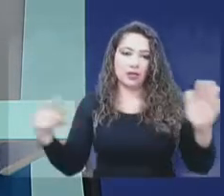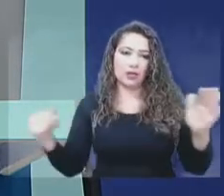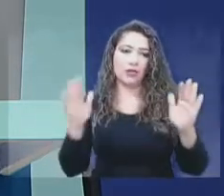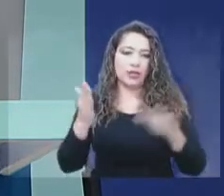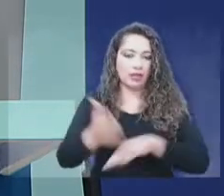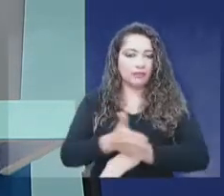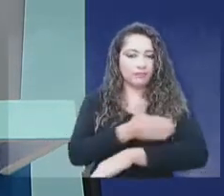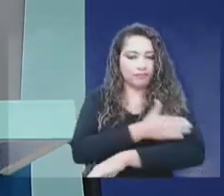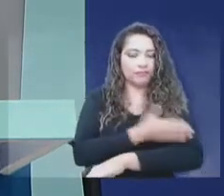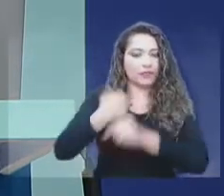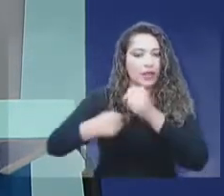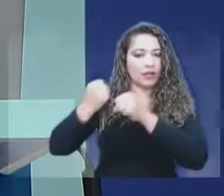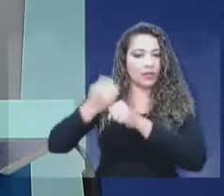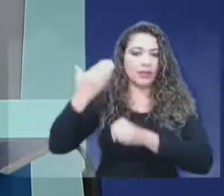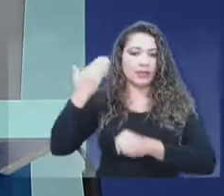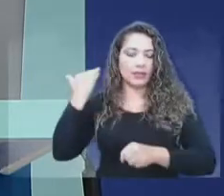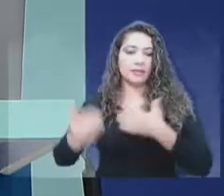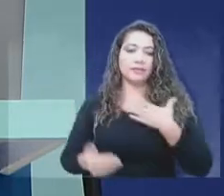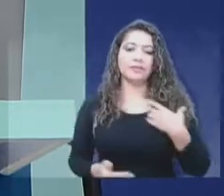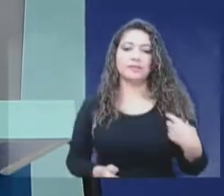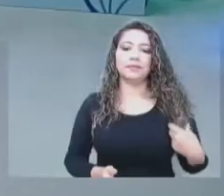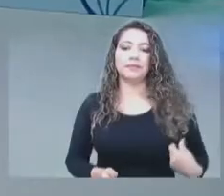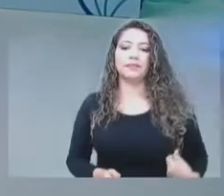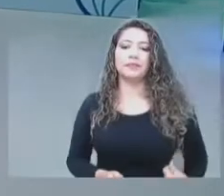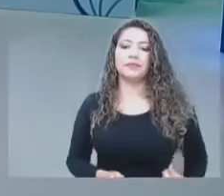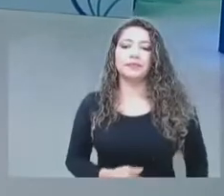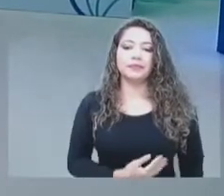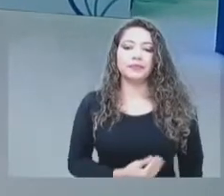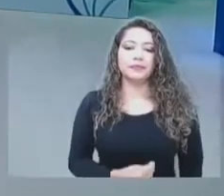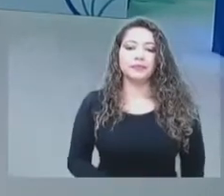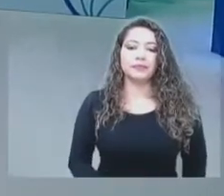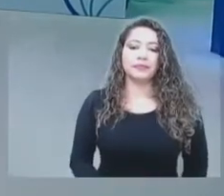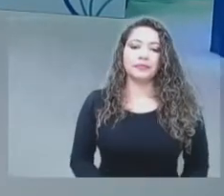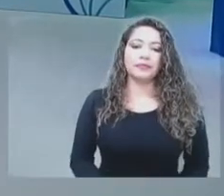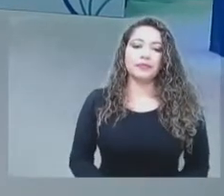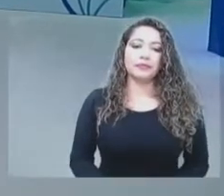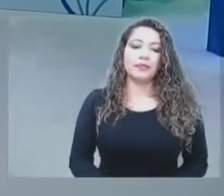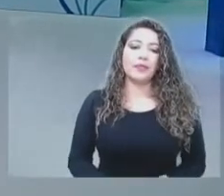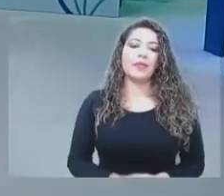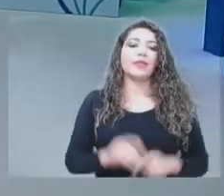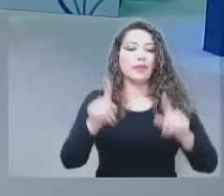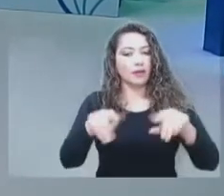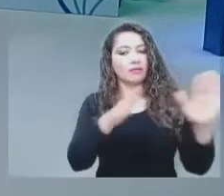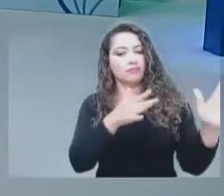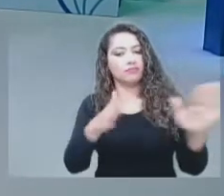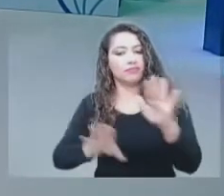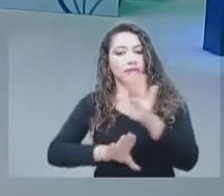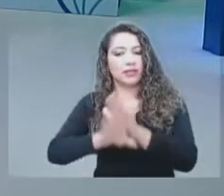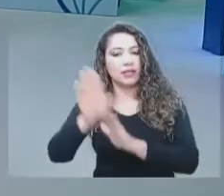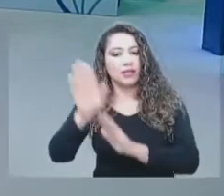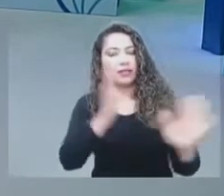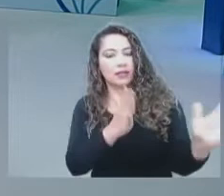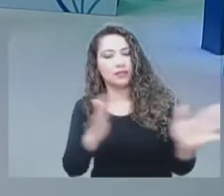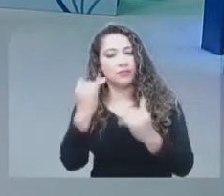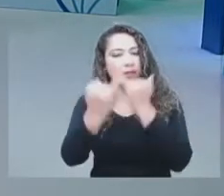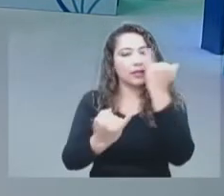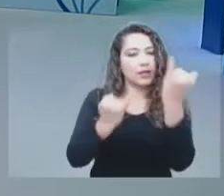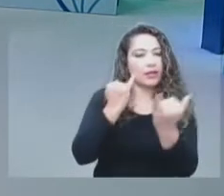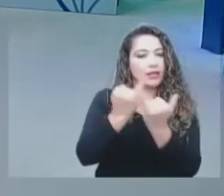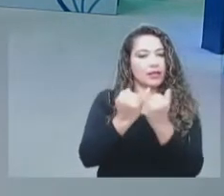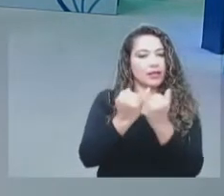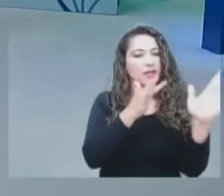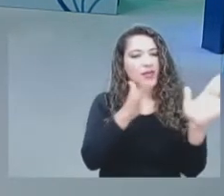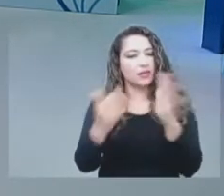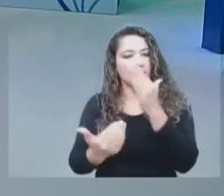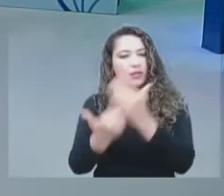En segundo lugar, desarrollamos nosotros la identificación de nuevas frecuencias,